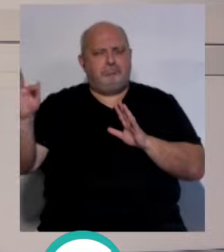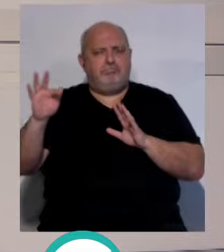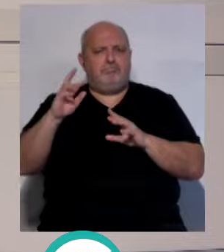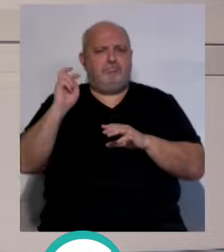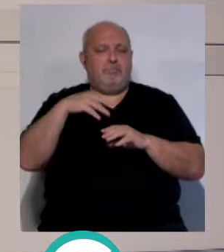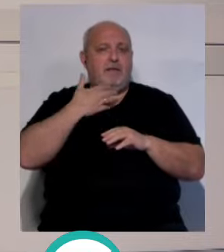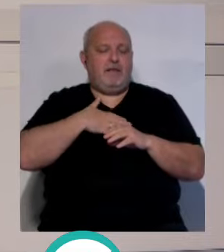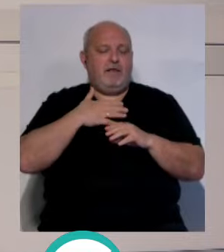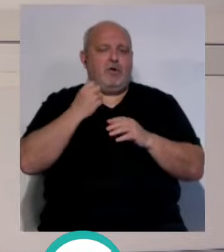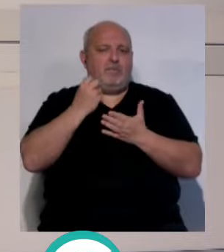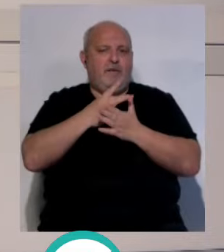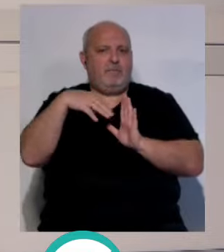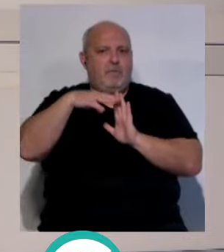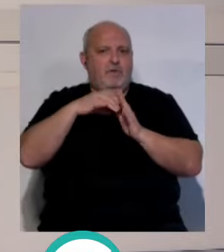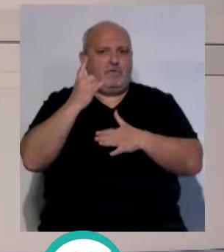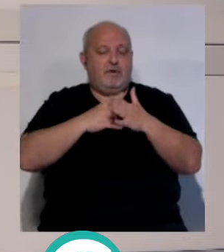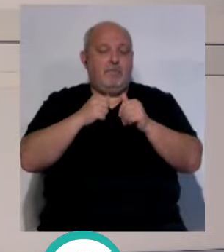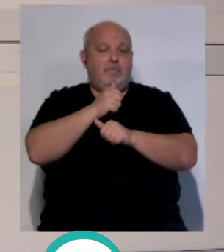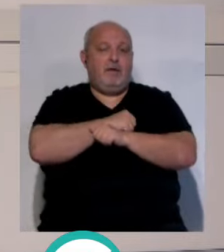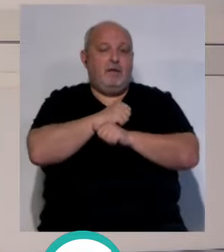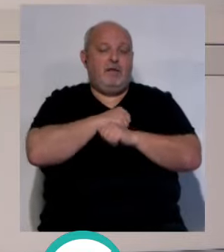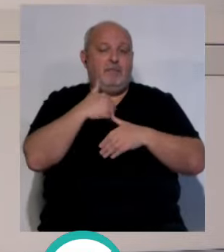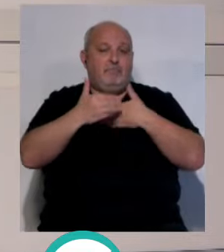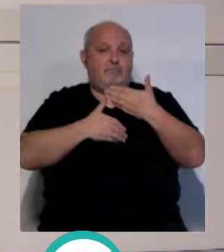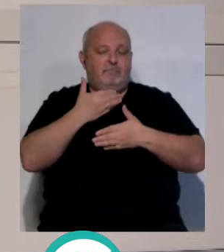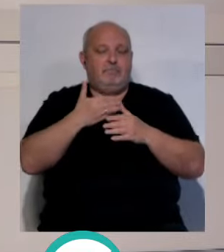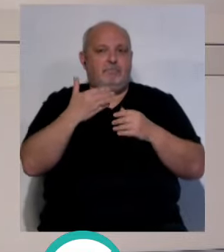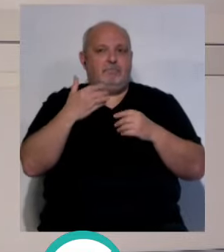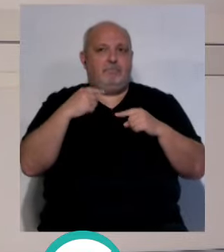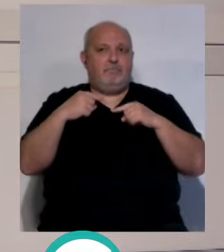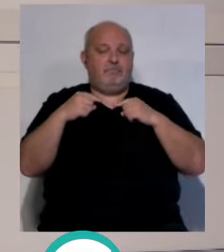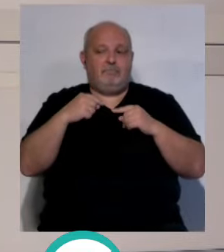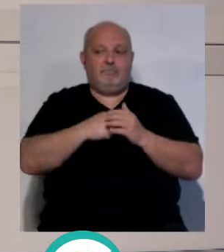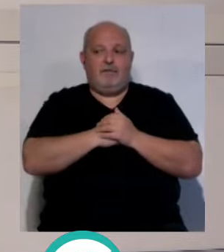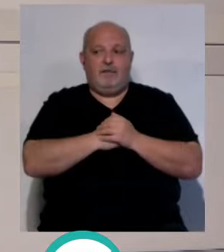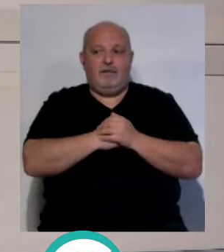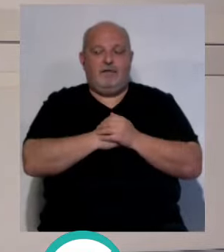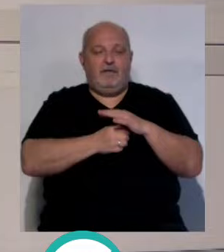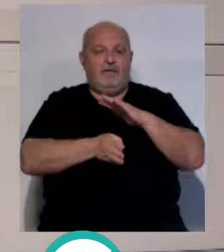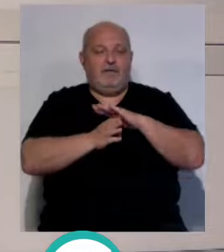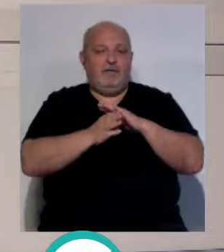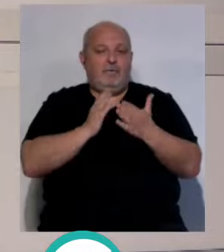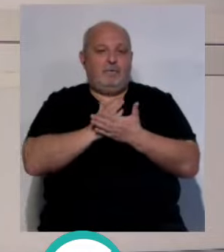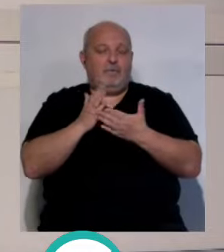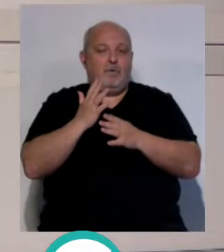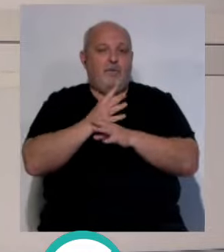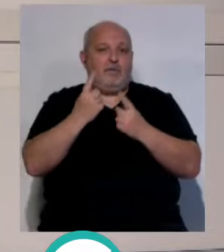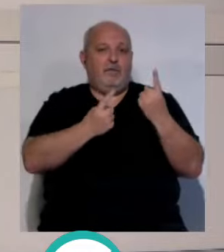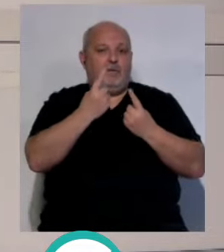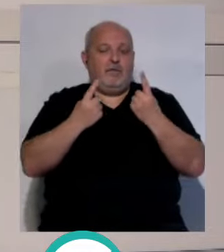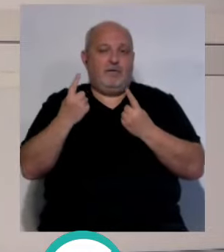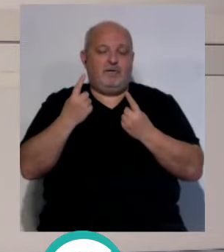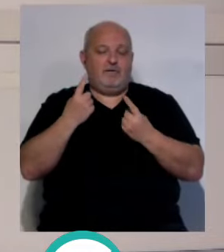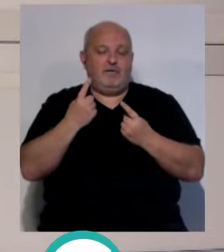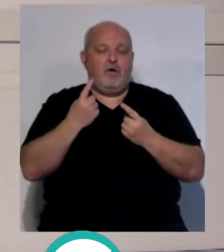más fútbol mañana aquí en el submarino. Espero estar bien y que el entrenador siga poniendo de su parte. Los jugadores, no hace falta